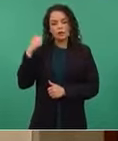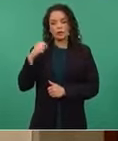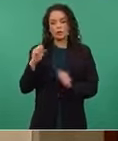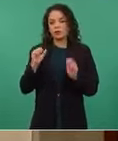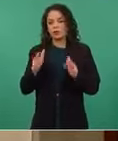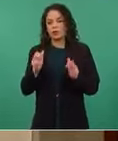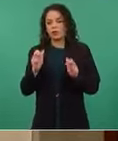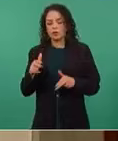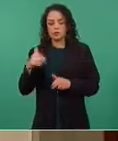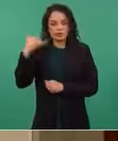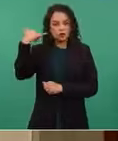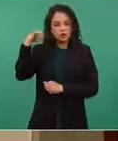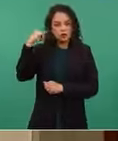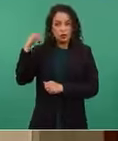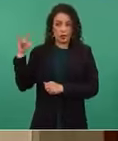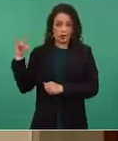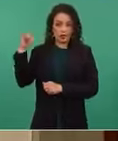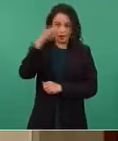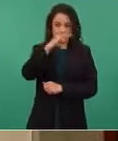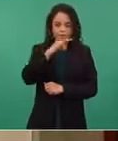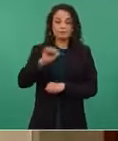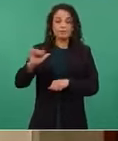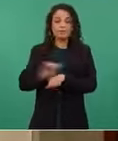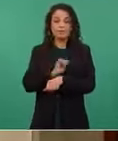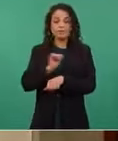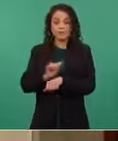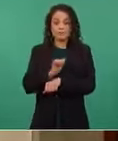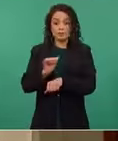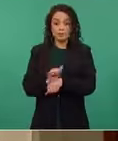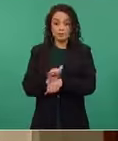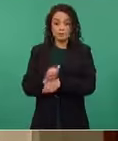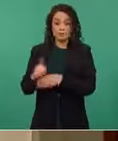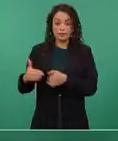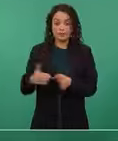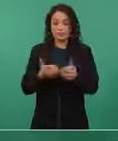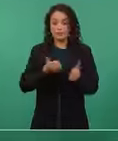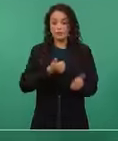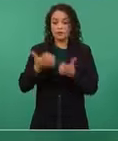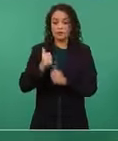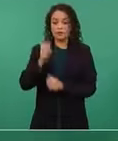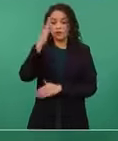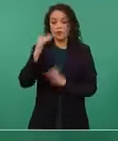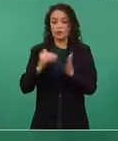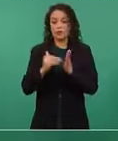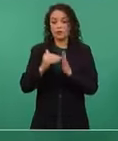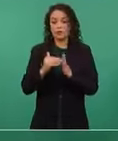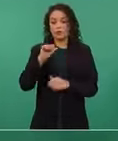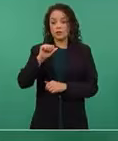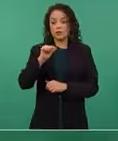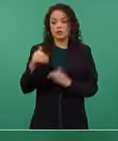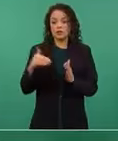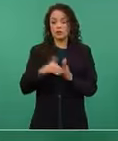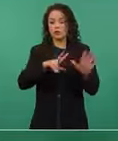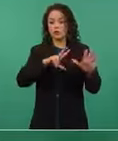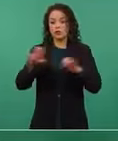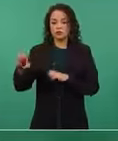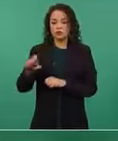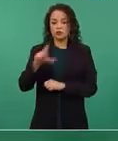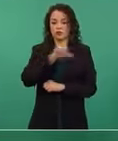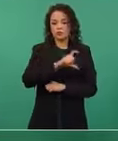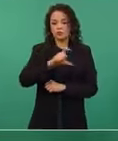vía terrestre se distribuyeron 5 millones 16 mil 800 dosis.